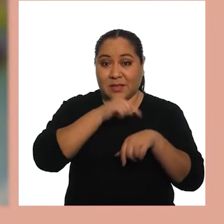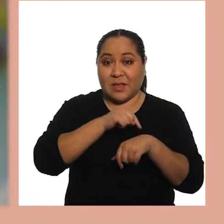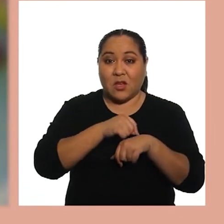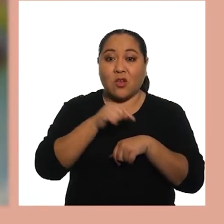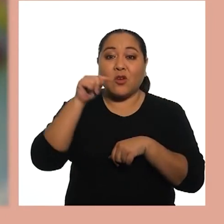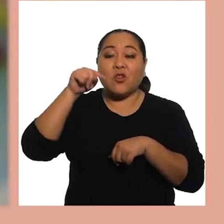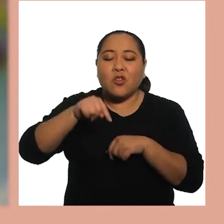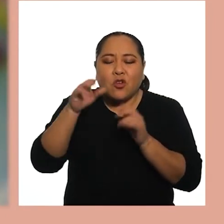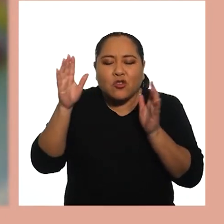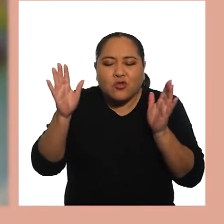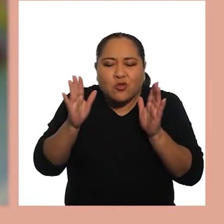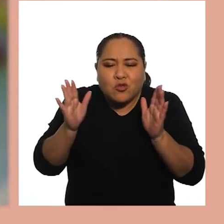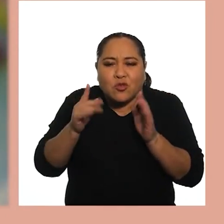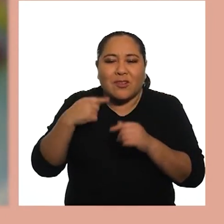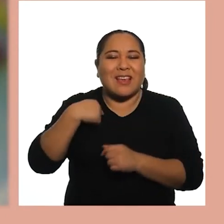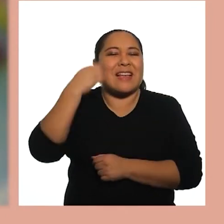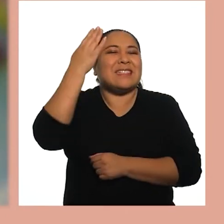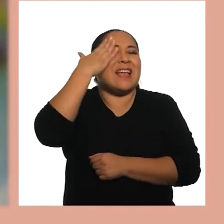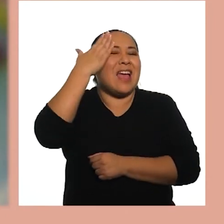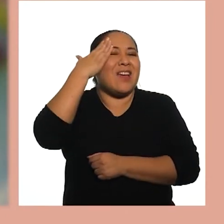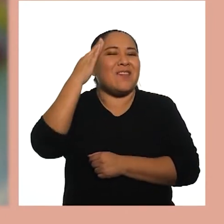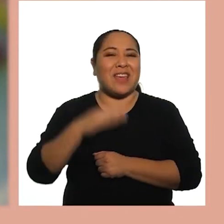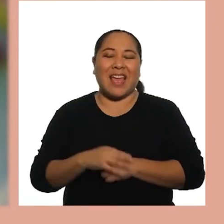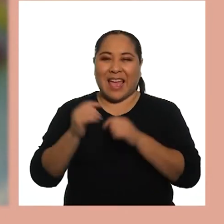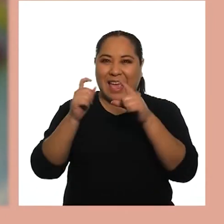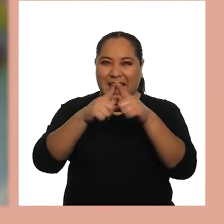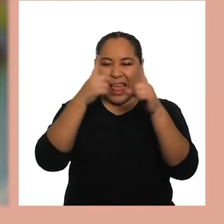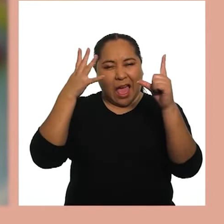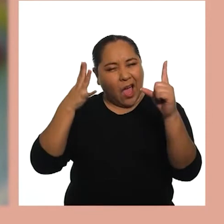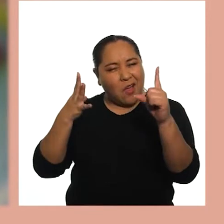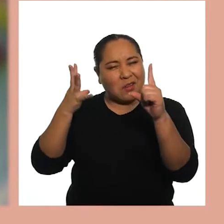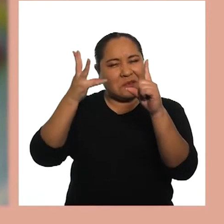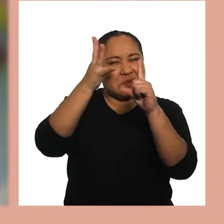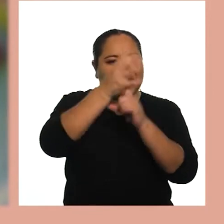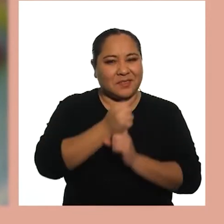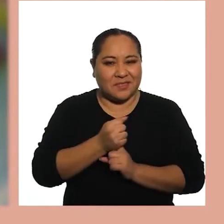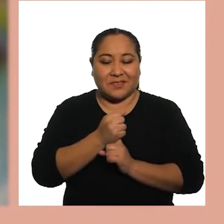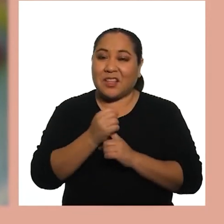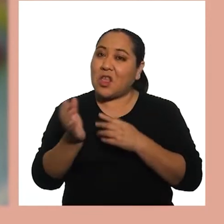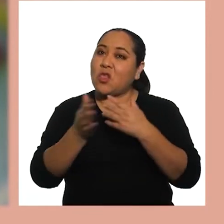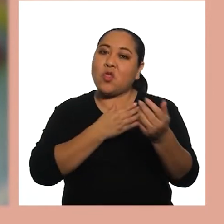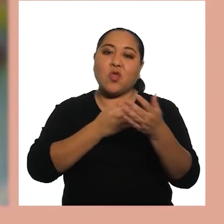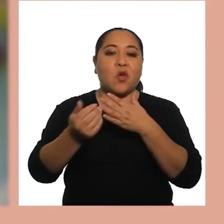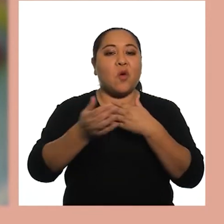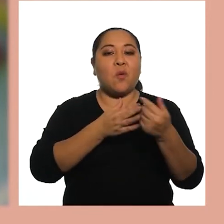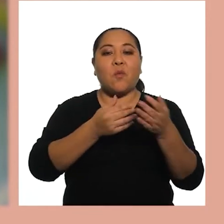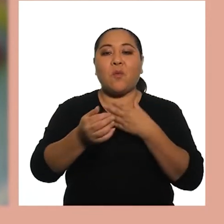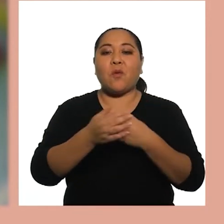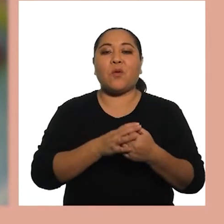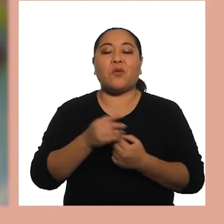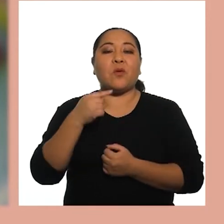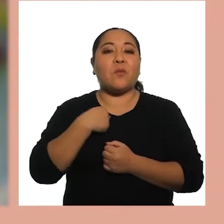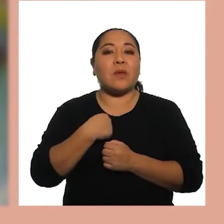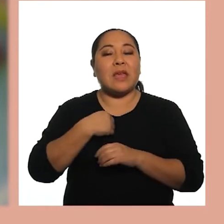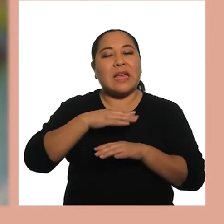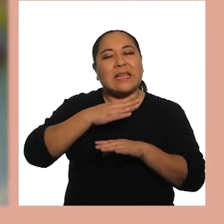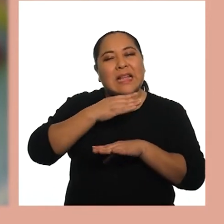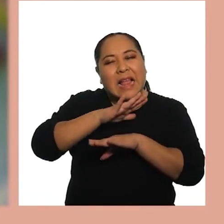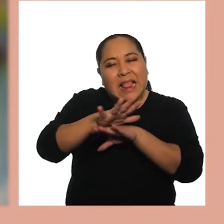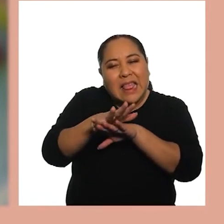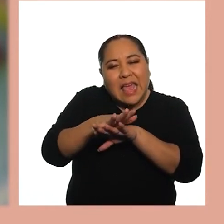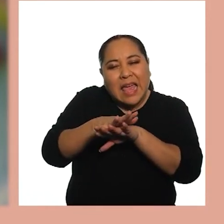De pequeñito Sabía Que iba a tener Grandes logros A pesar De mi